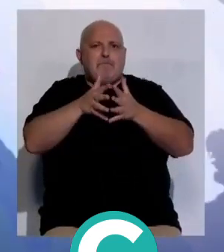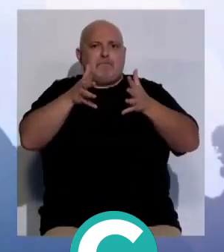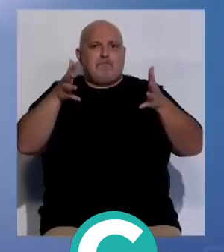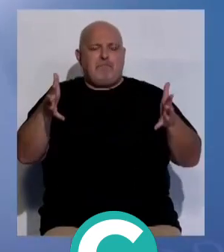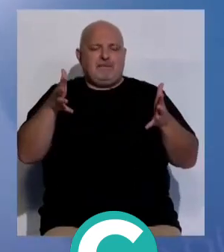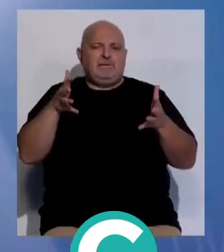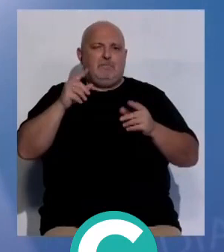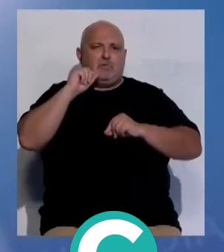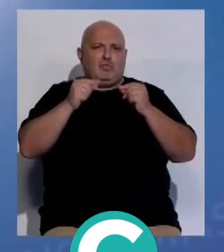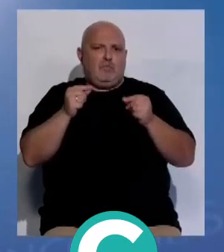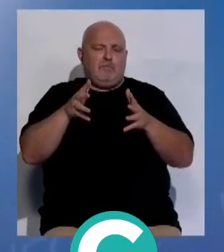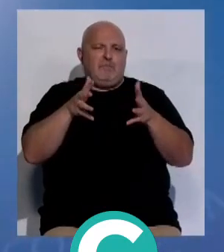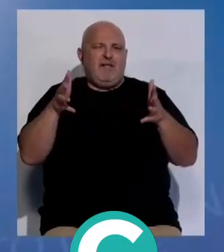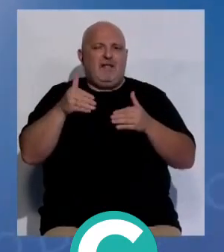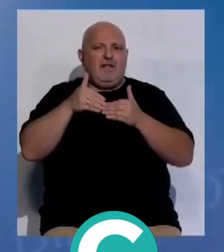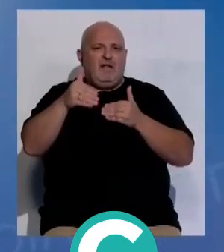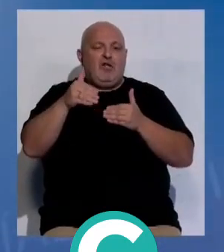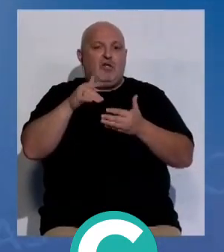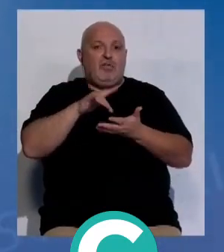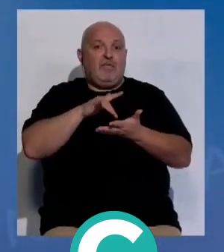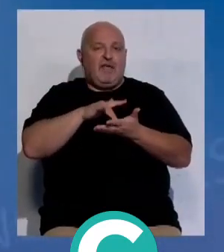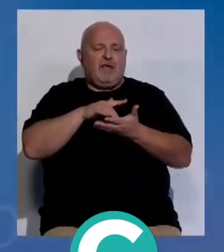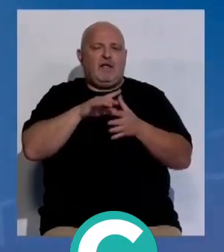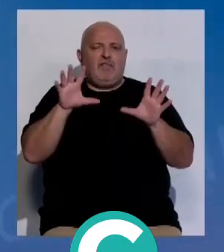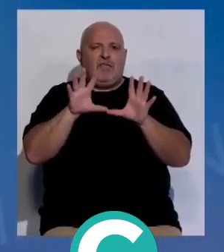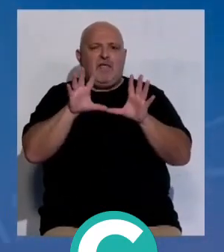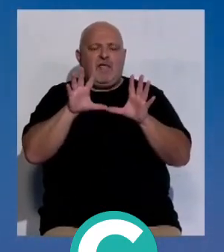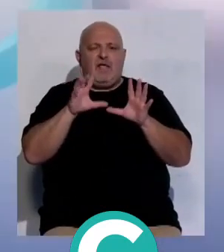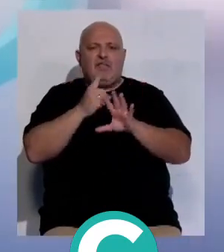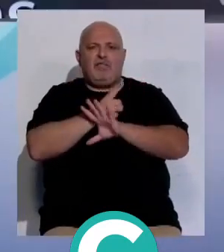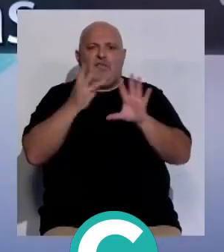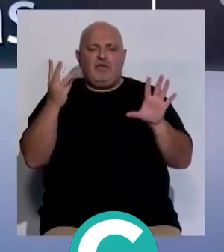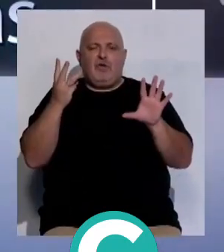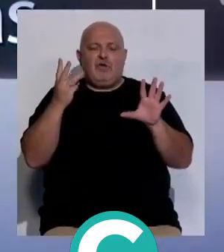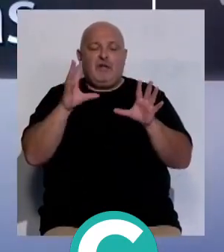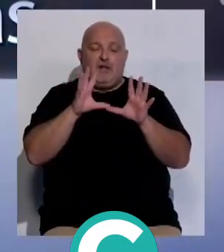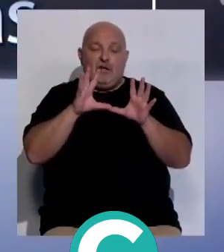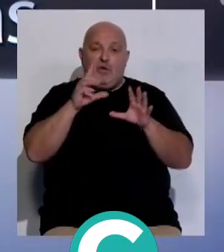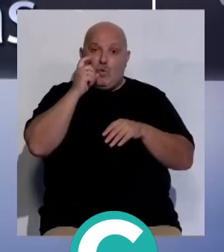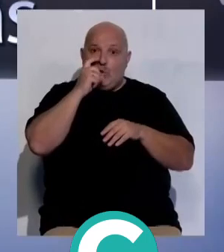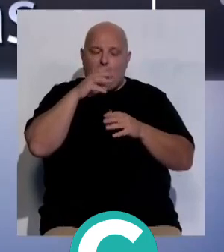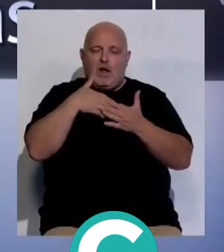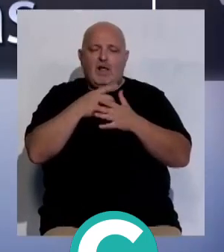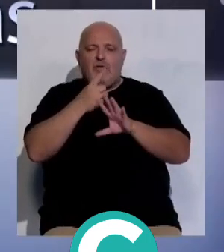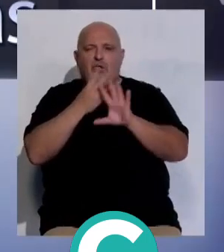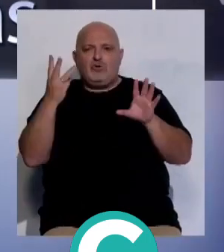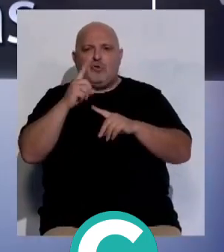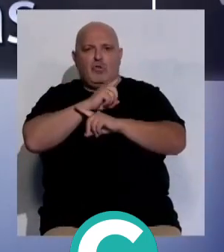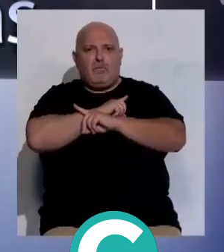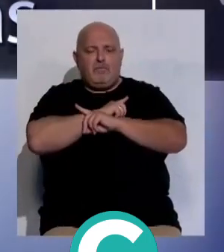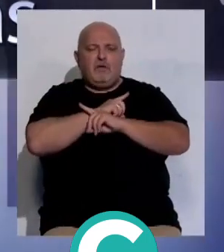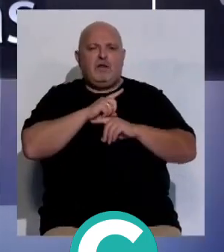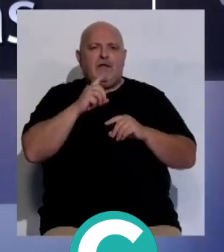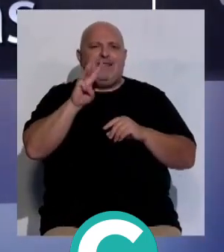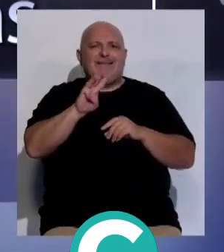y con mayor presupuesto. La cita se desarrollará del 10 de junio al 18 de noviembre